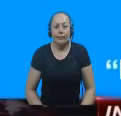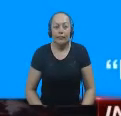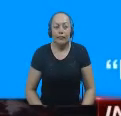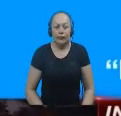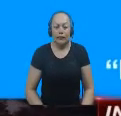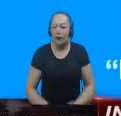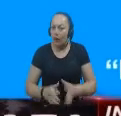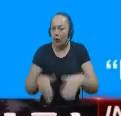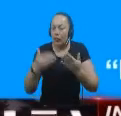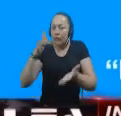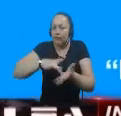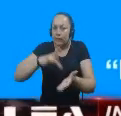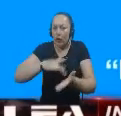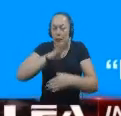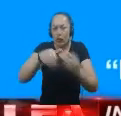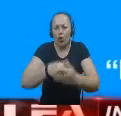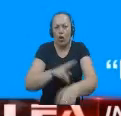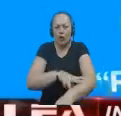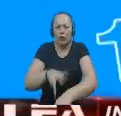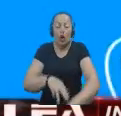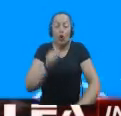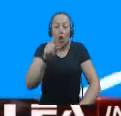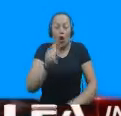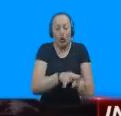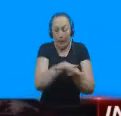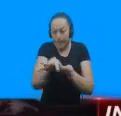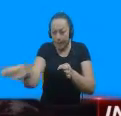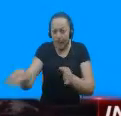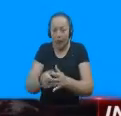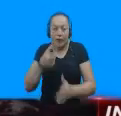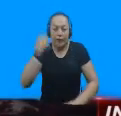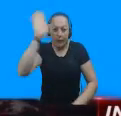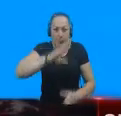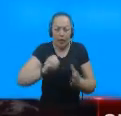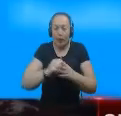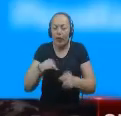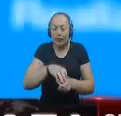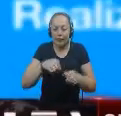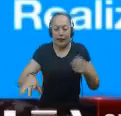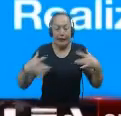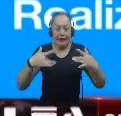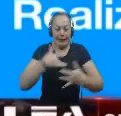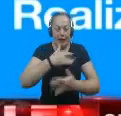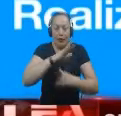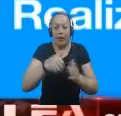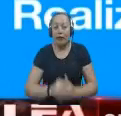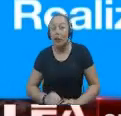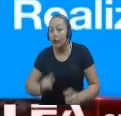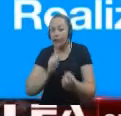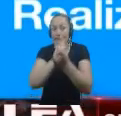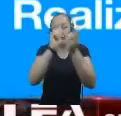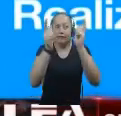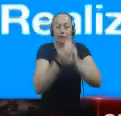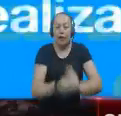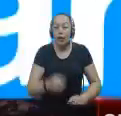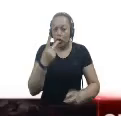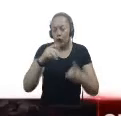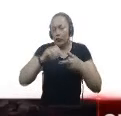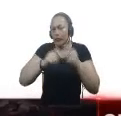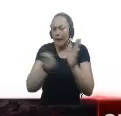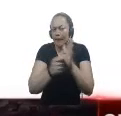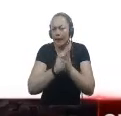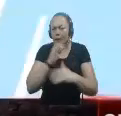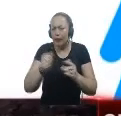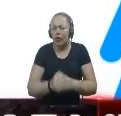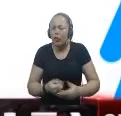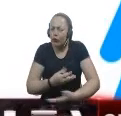Con la asistencia de delegados de más de 11 municipios de Caldas La territorial de salud adelantó el segundo encuentro de maternidad segura Con el que